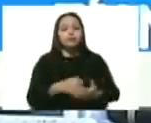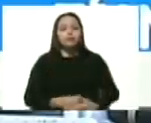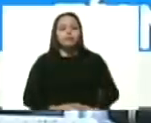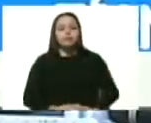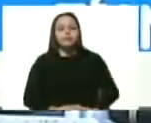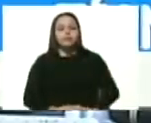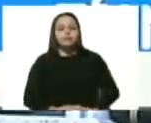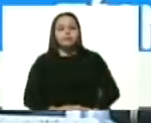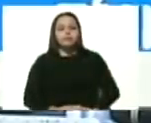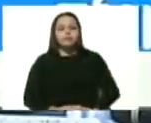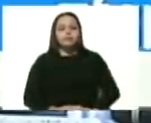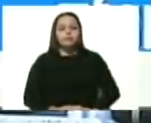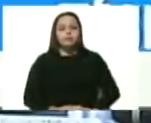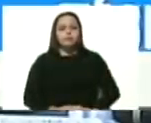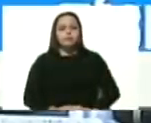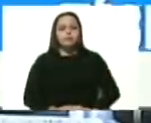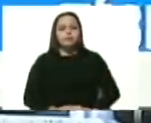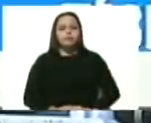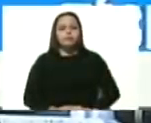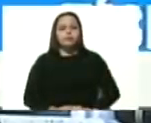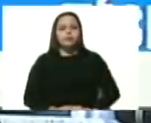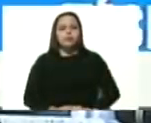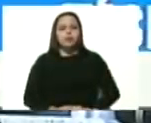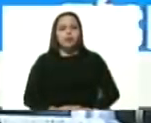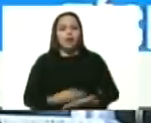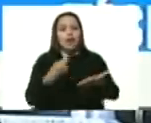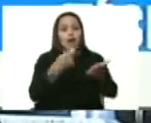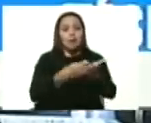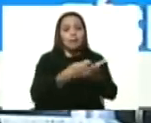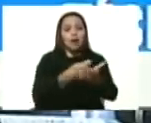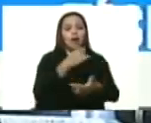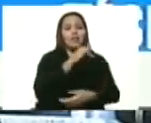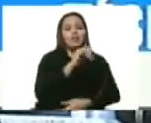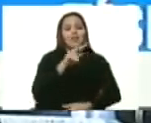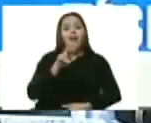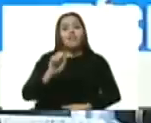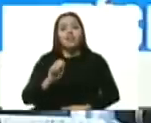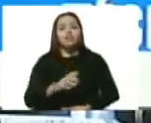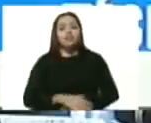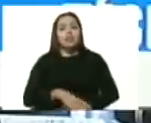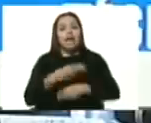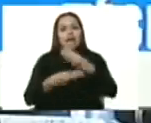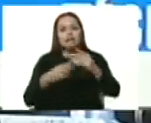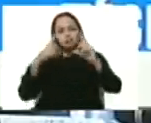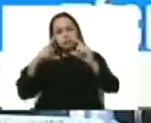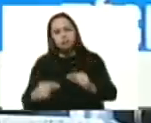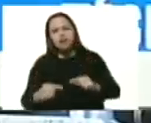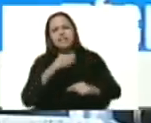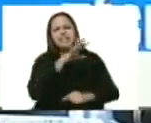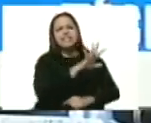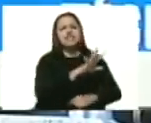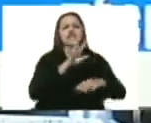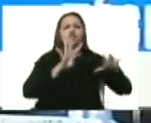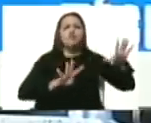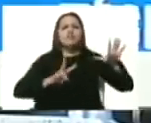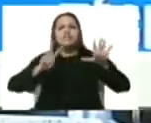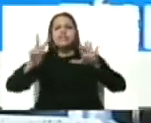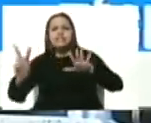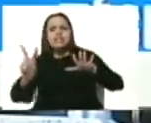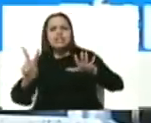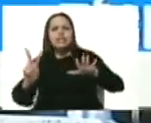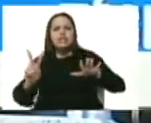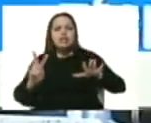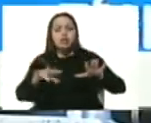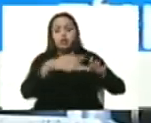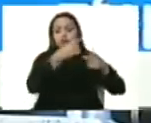está, el impuesto que se está creando en estos 597 productos no afectan a la industria